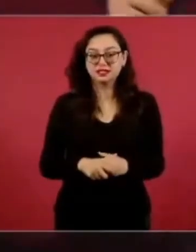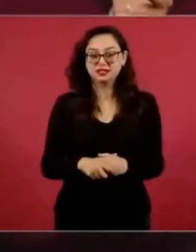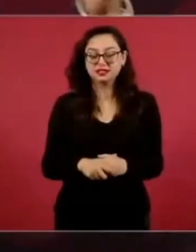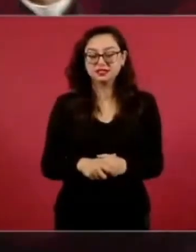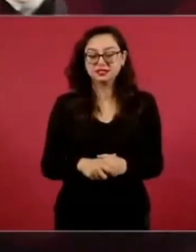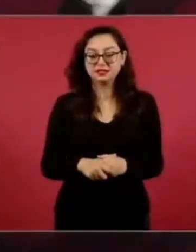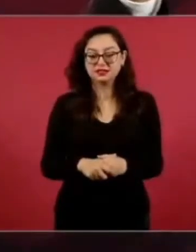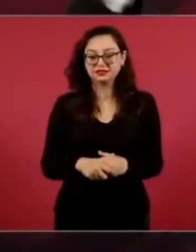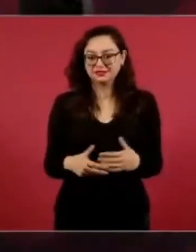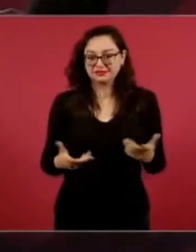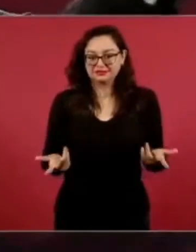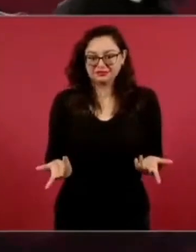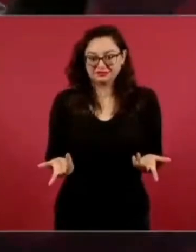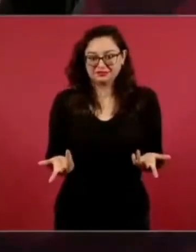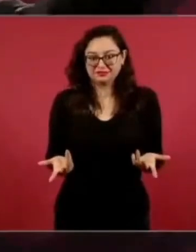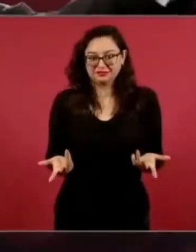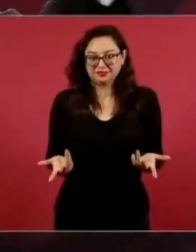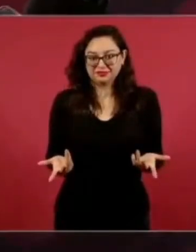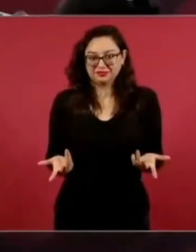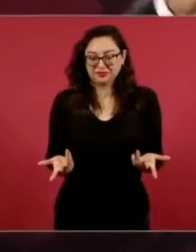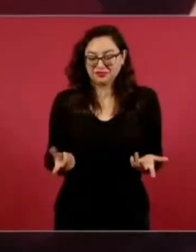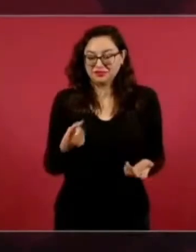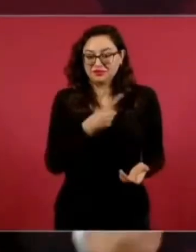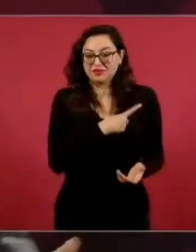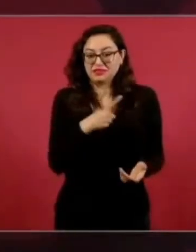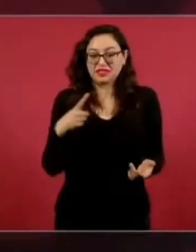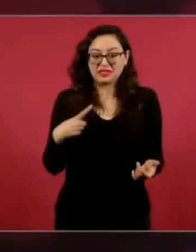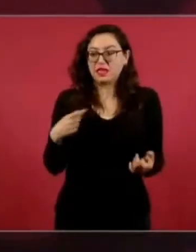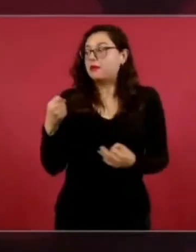estar todo el pueblo ahí representado.